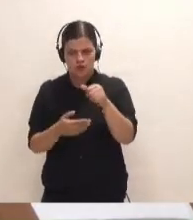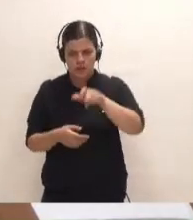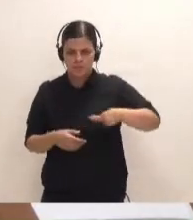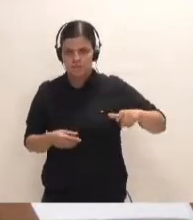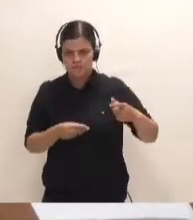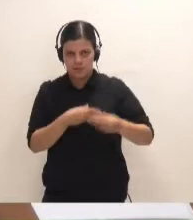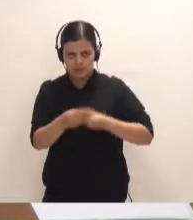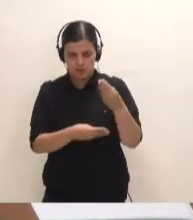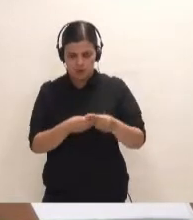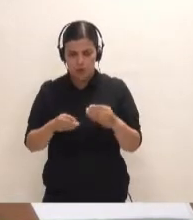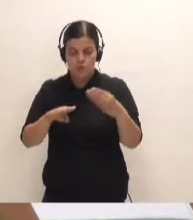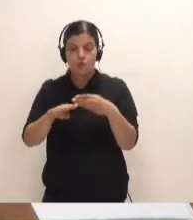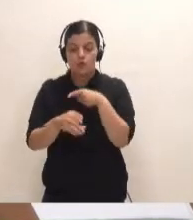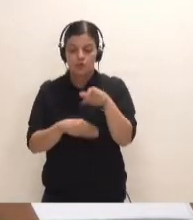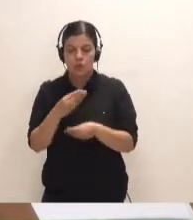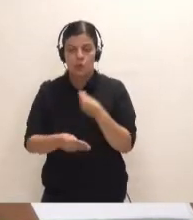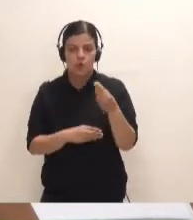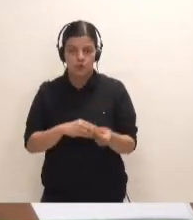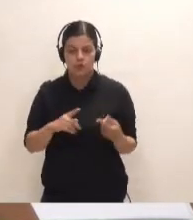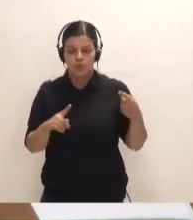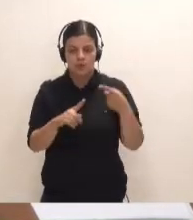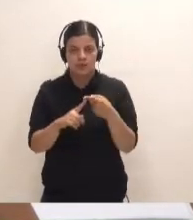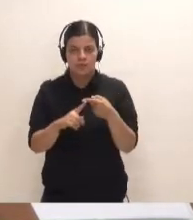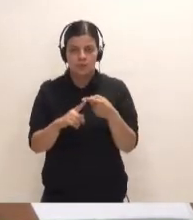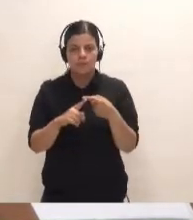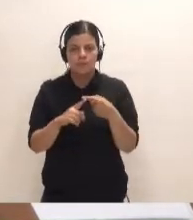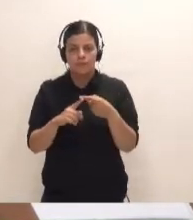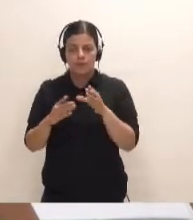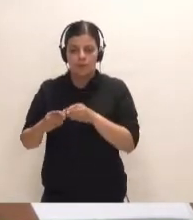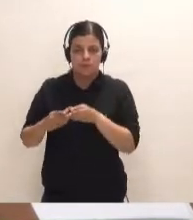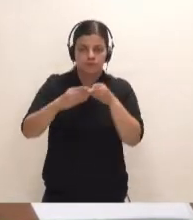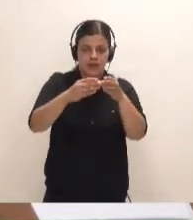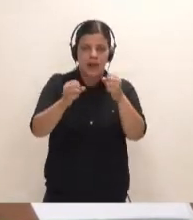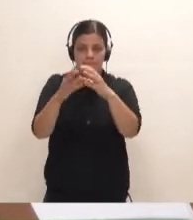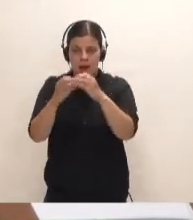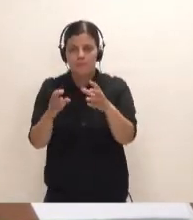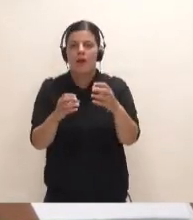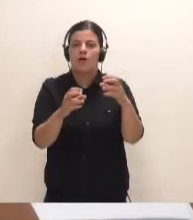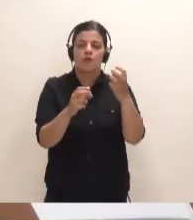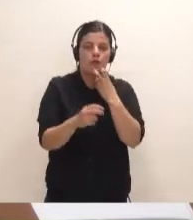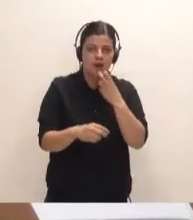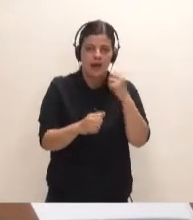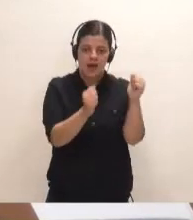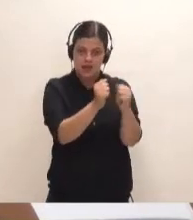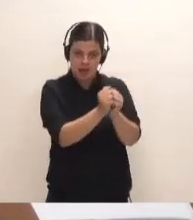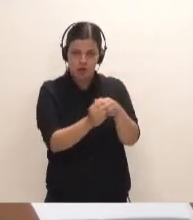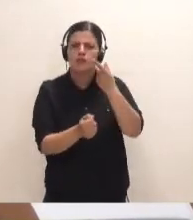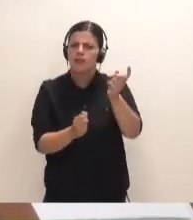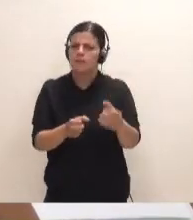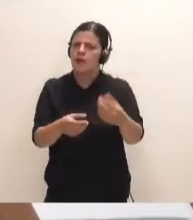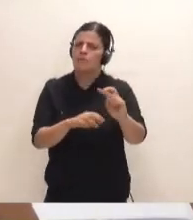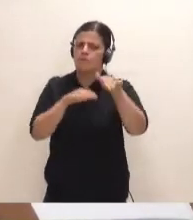utilizan este puerto para el traslado hacia La Palma, La Gomera y El Hierro y a la inversa y a Tenerife,